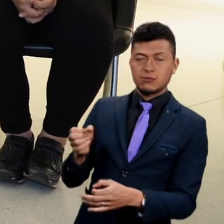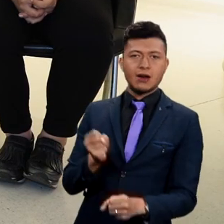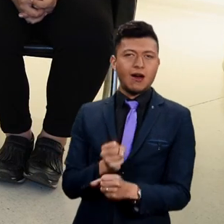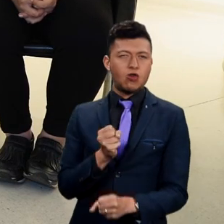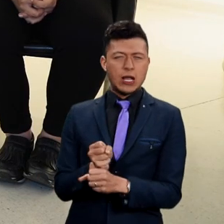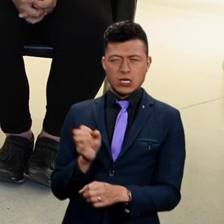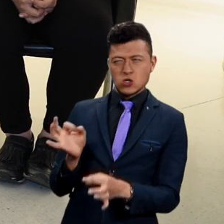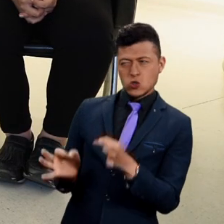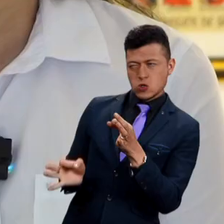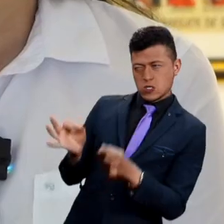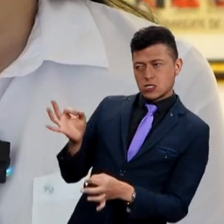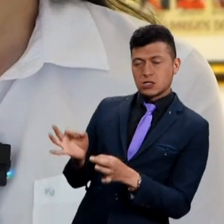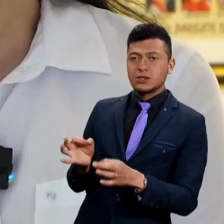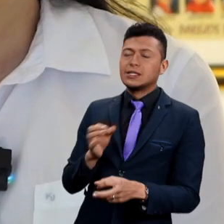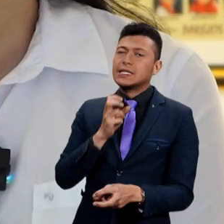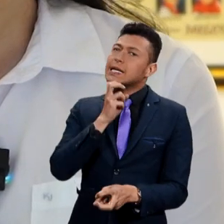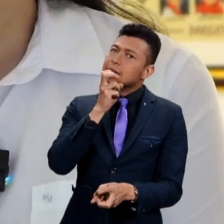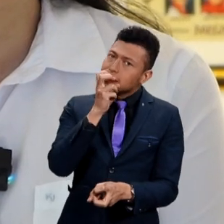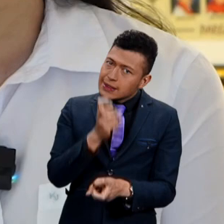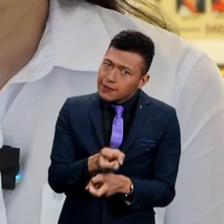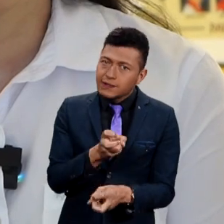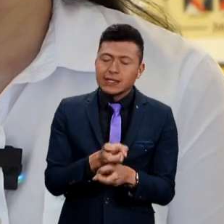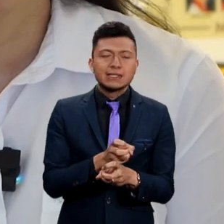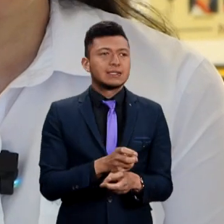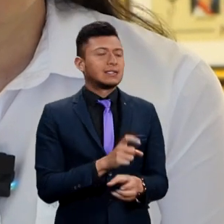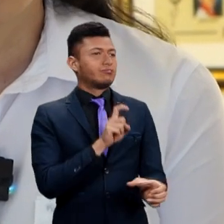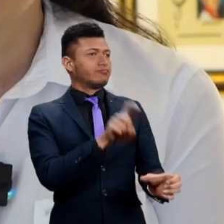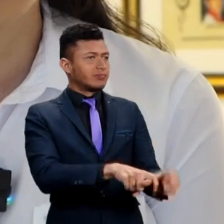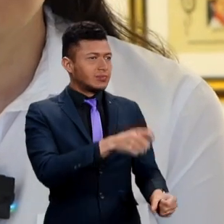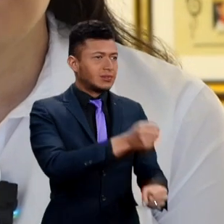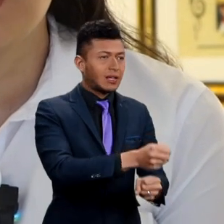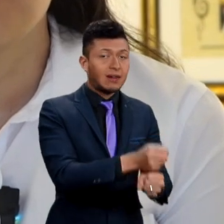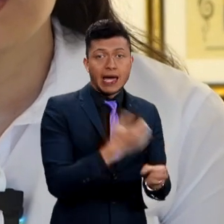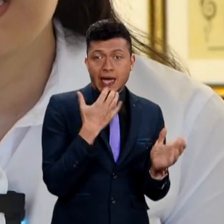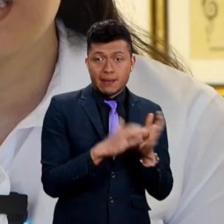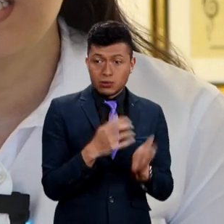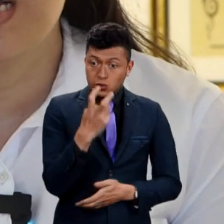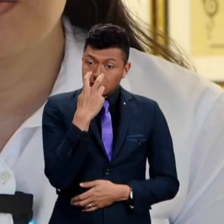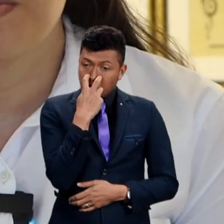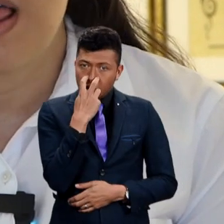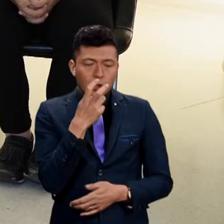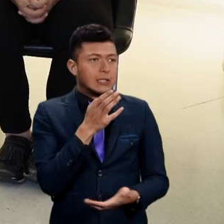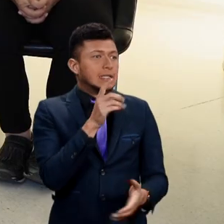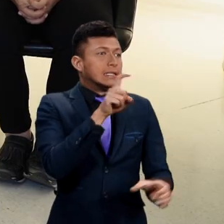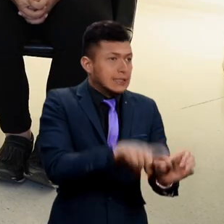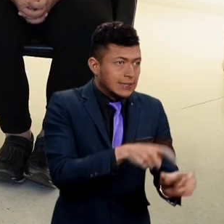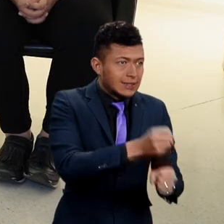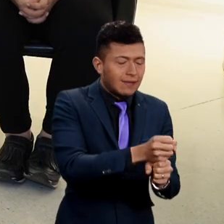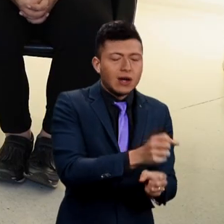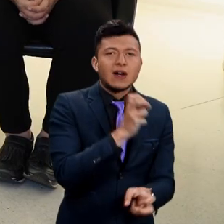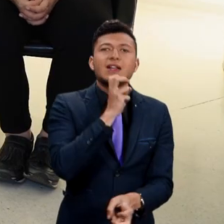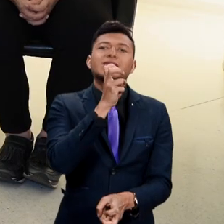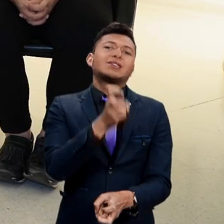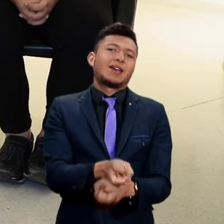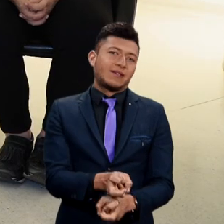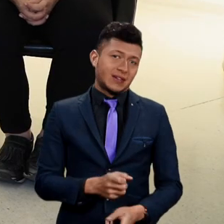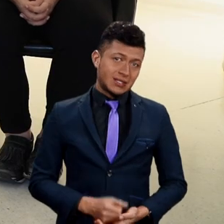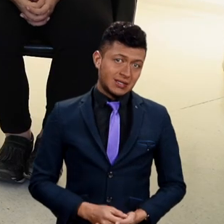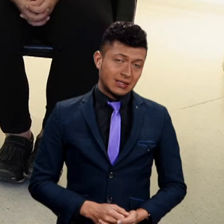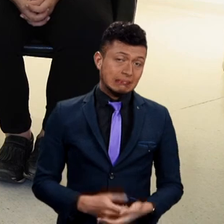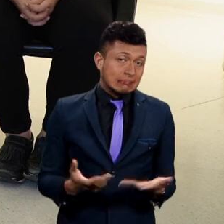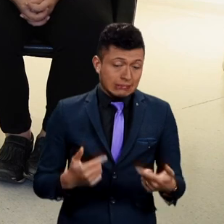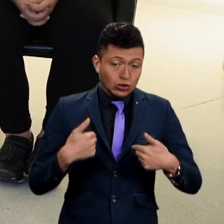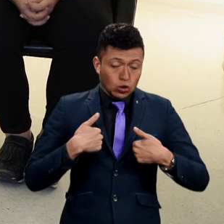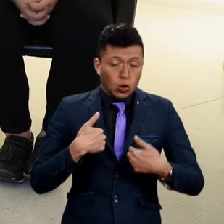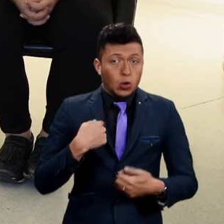los espacios laborales también. Es muy complicado tener un trabajo por el simple hecho de ser ciego. Entonces yo sí